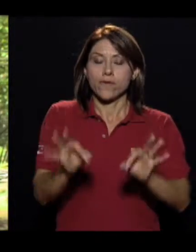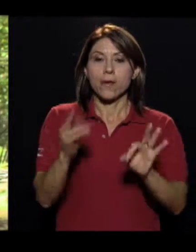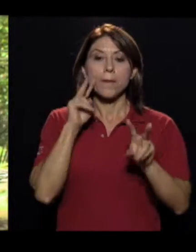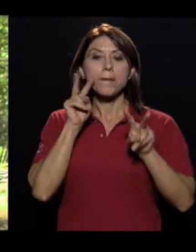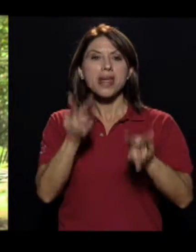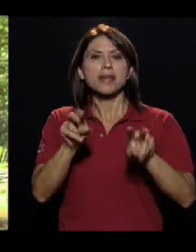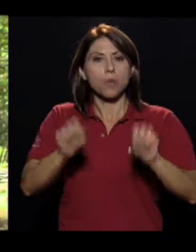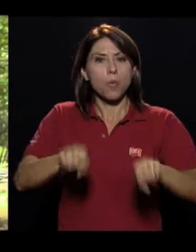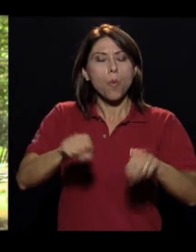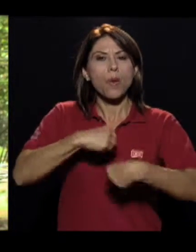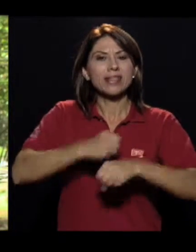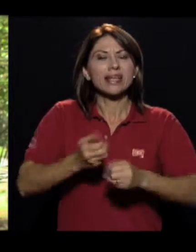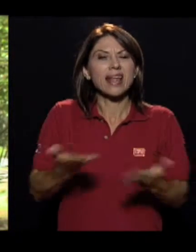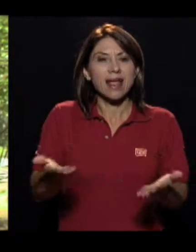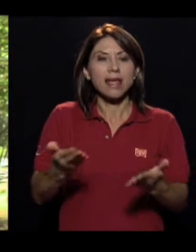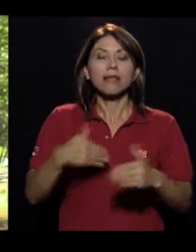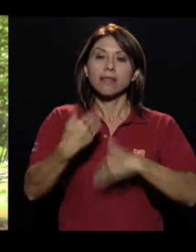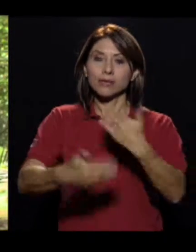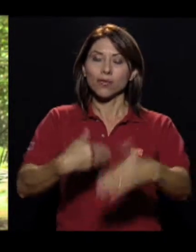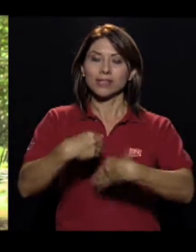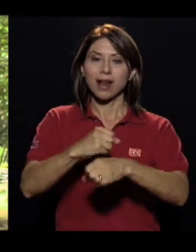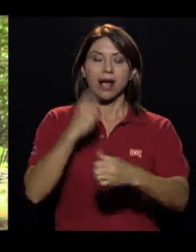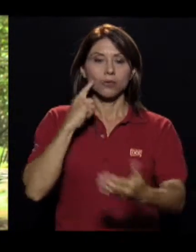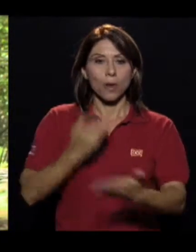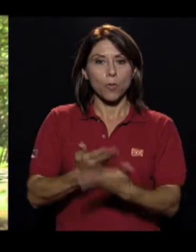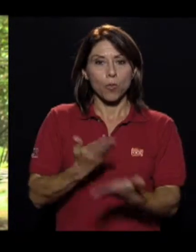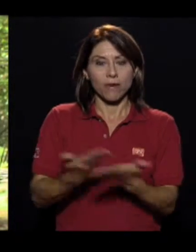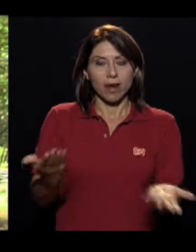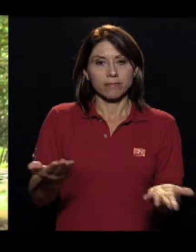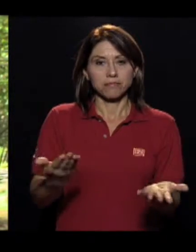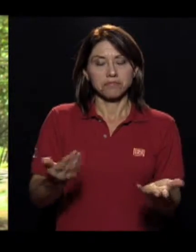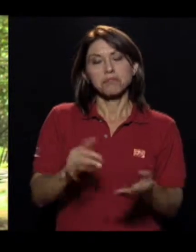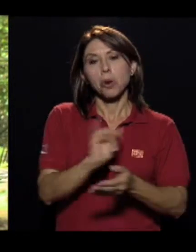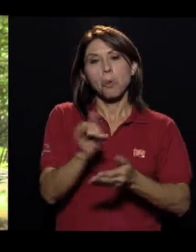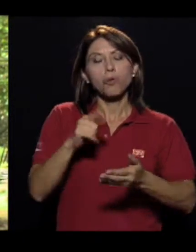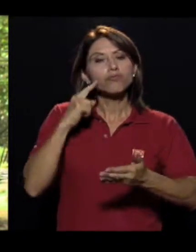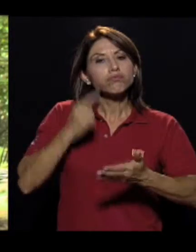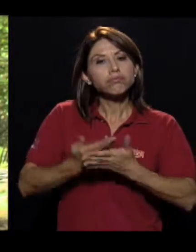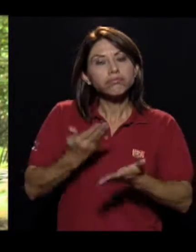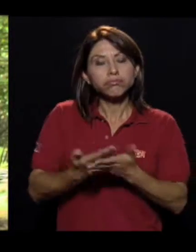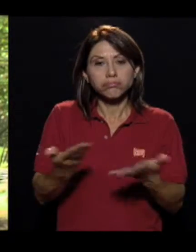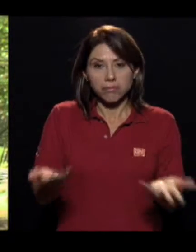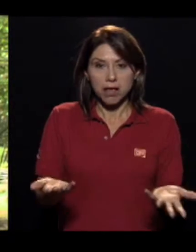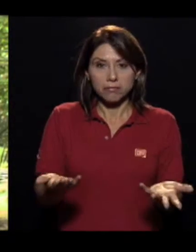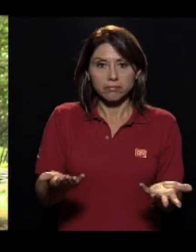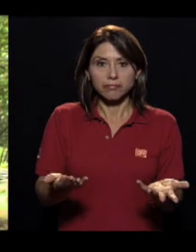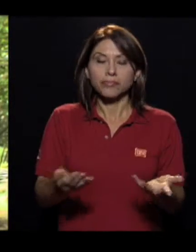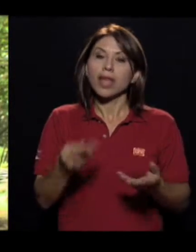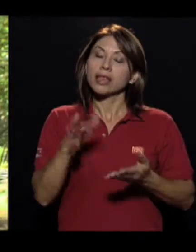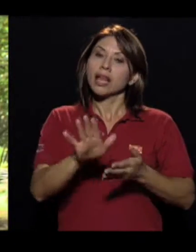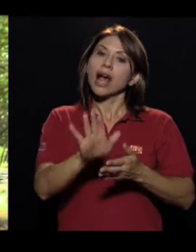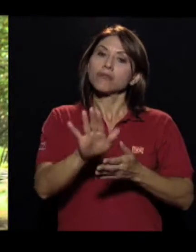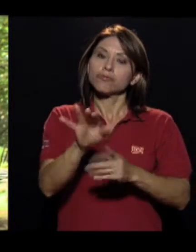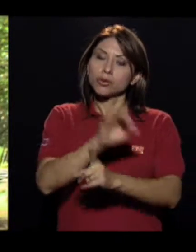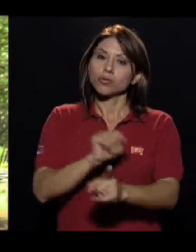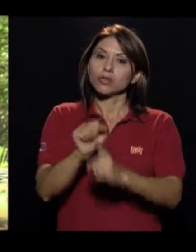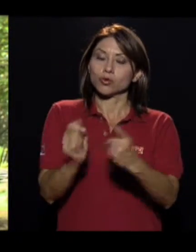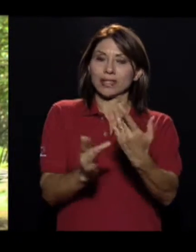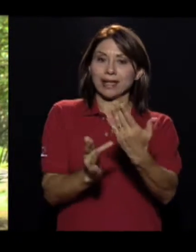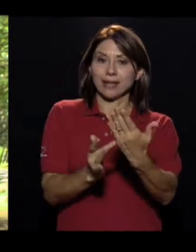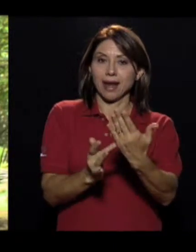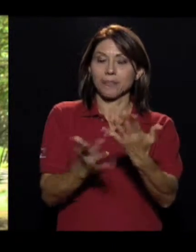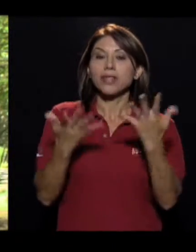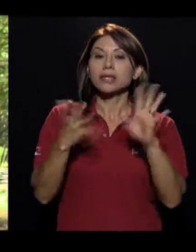capacidades. Y ya luego se hace una prueba o una pequeña prueba de lo que es la parte del gesto